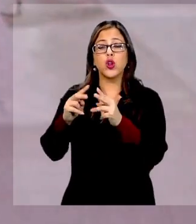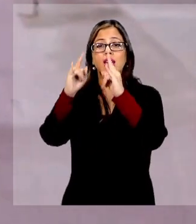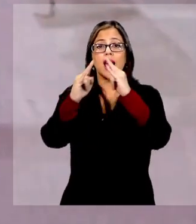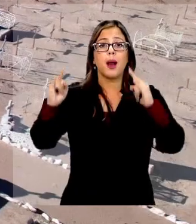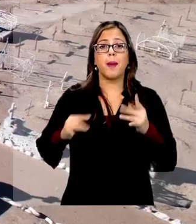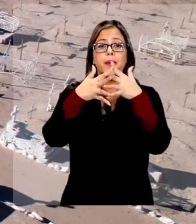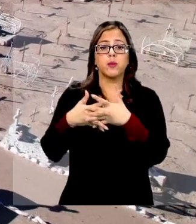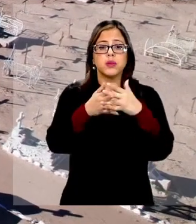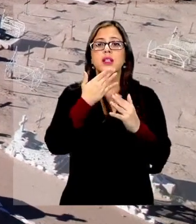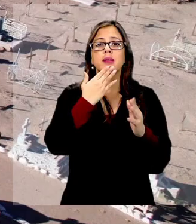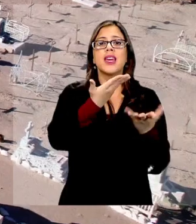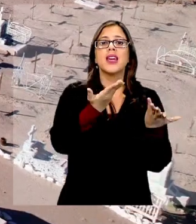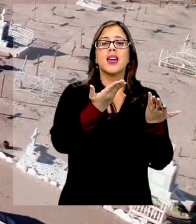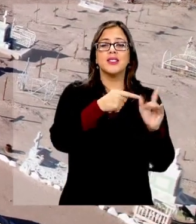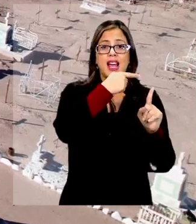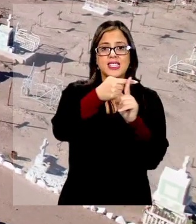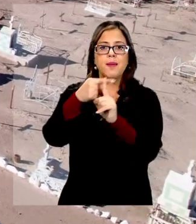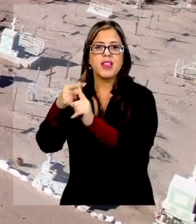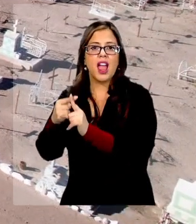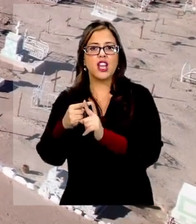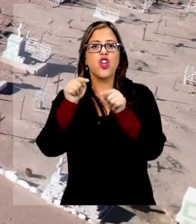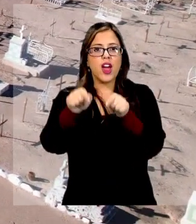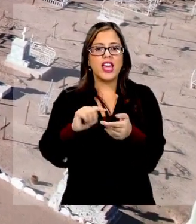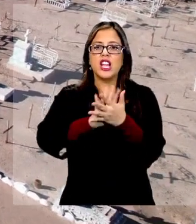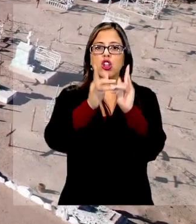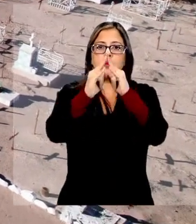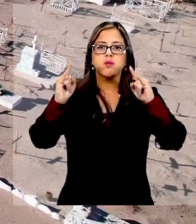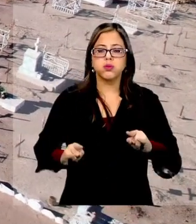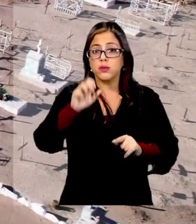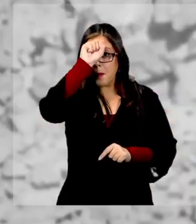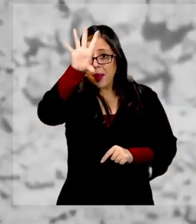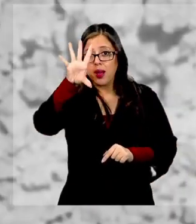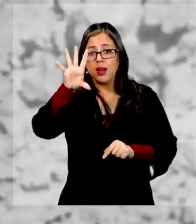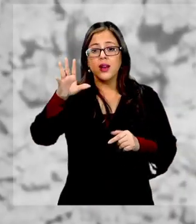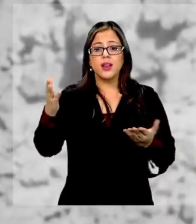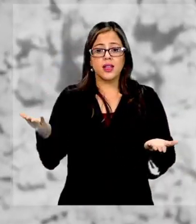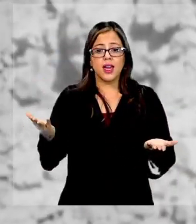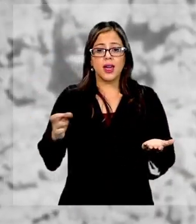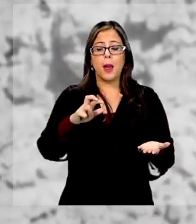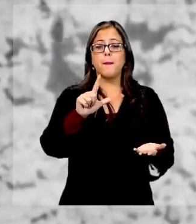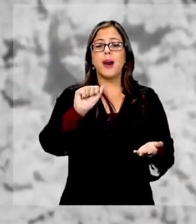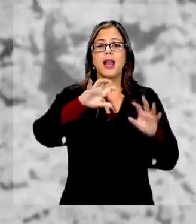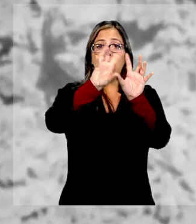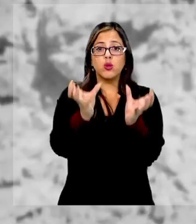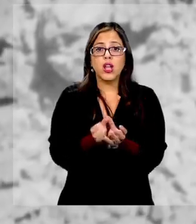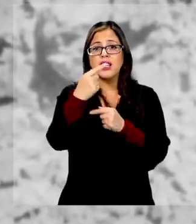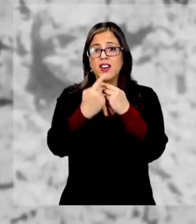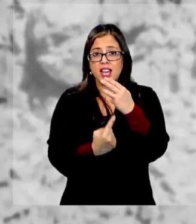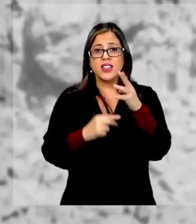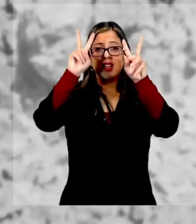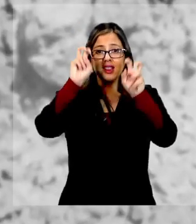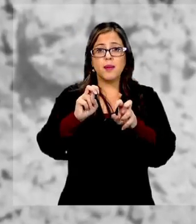americano y el cementerio de Chukicamata, todos ubicados en el campamento minero, la pala mundial y distintos archivos de la